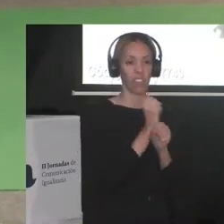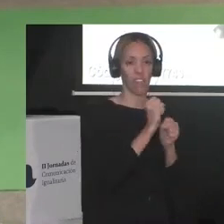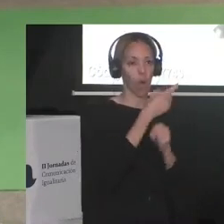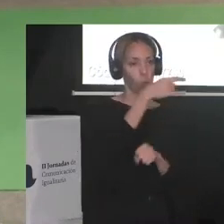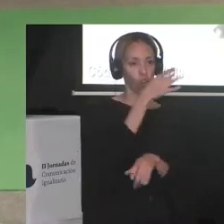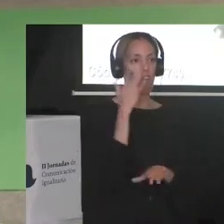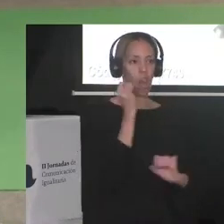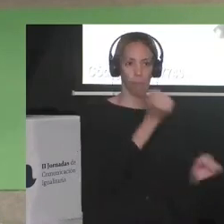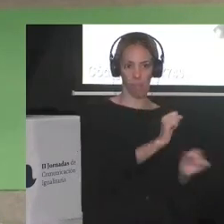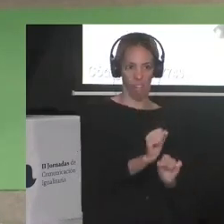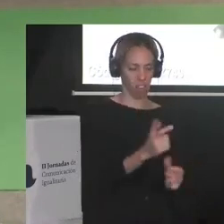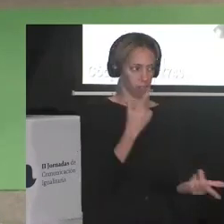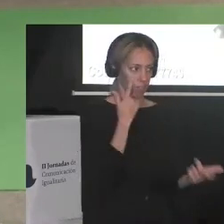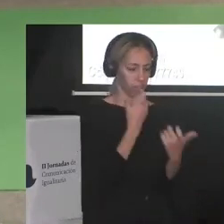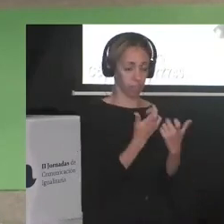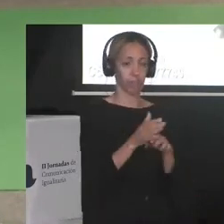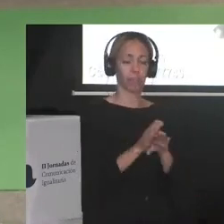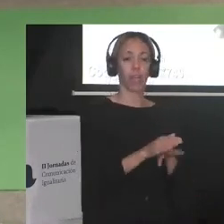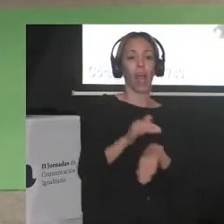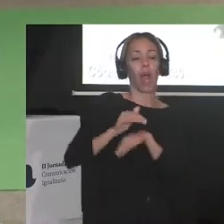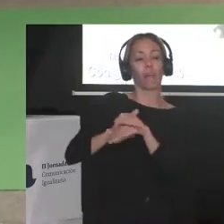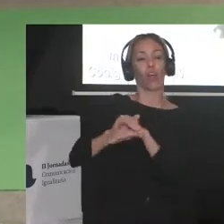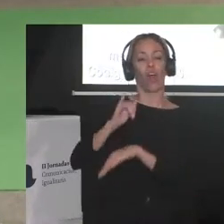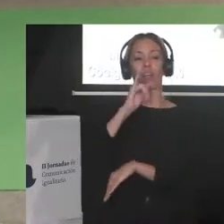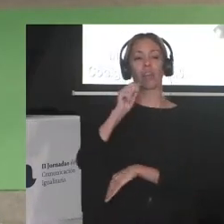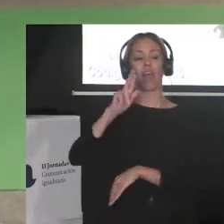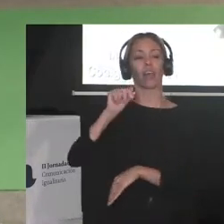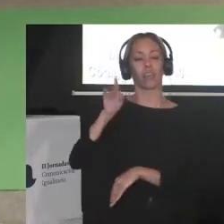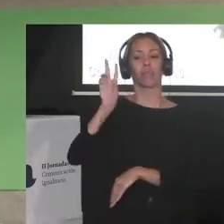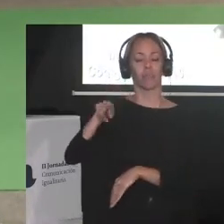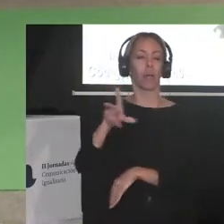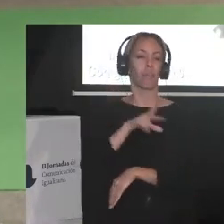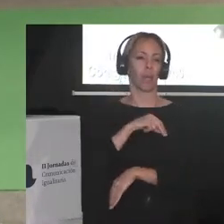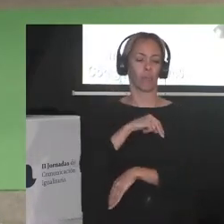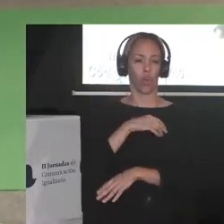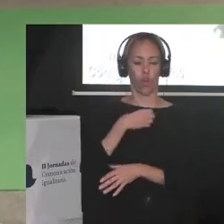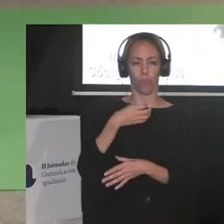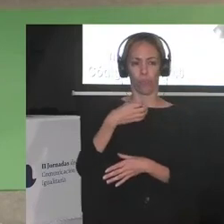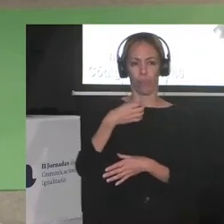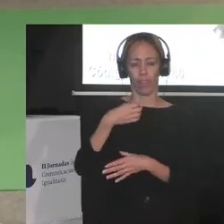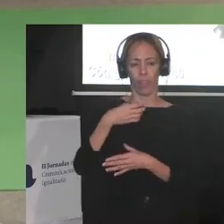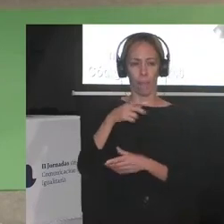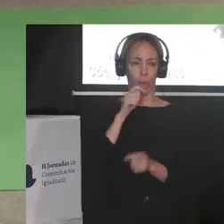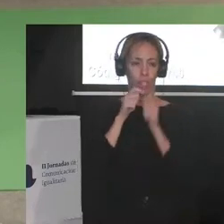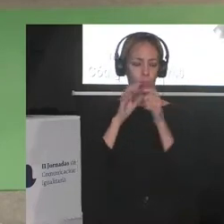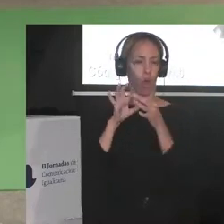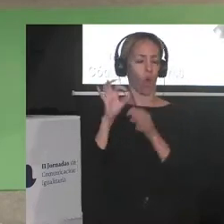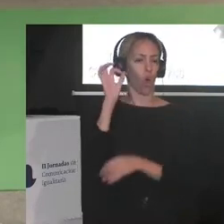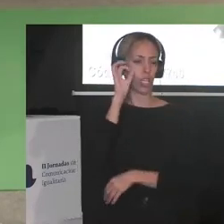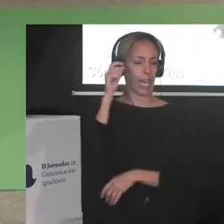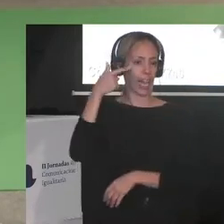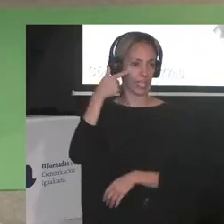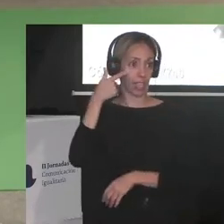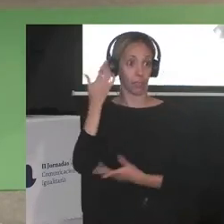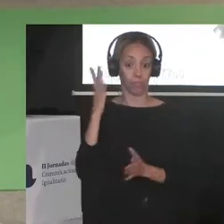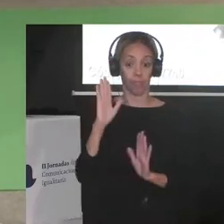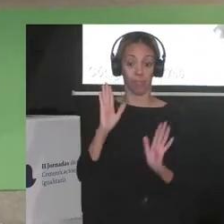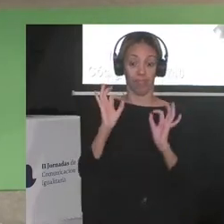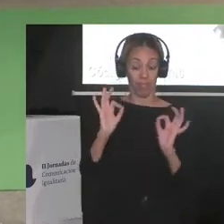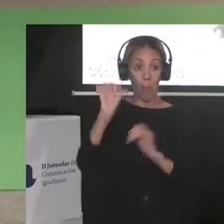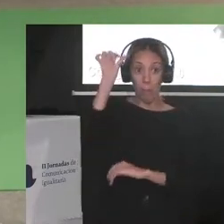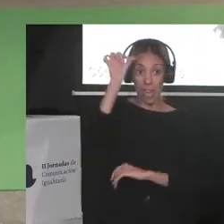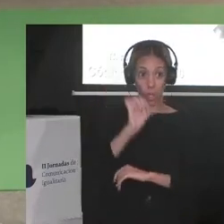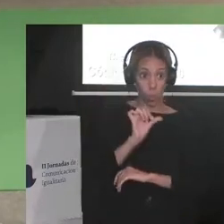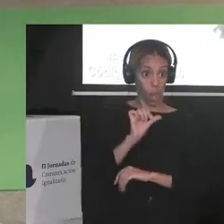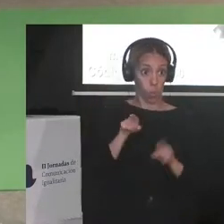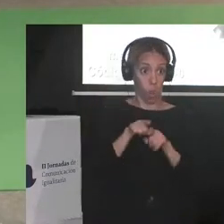Mi amigo, Josep Zárate, se ganó el premio de periodismo Ortega y Gasset y como en las películas, cuando fue a recoger el